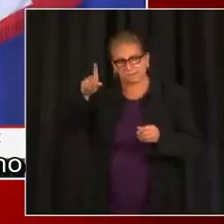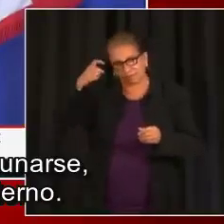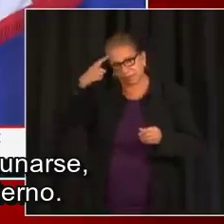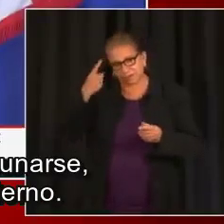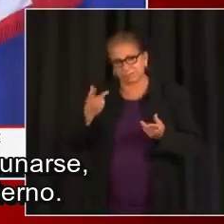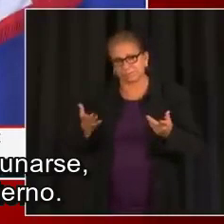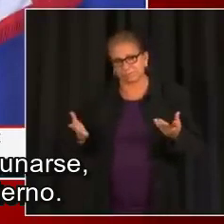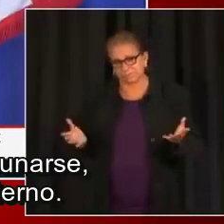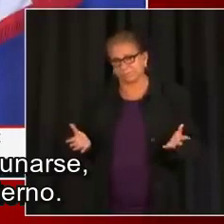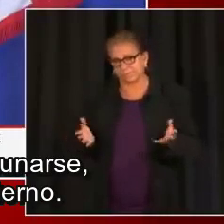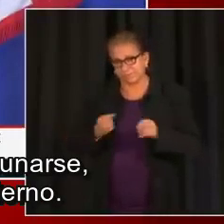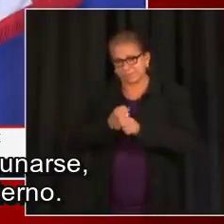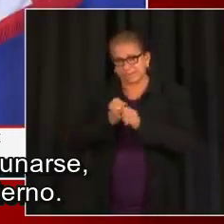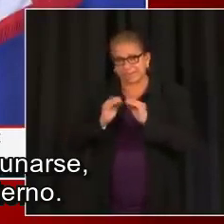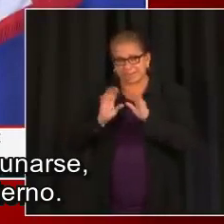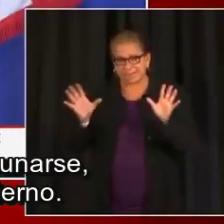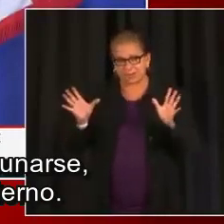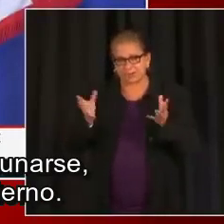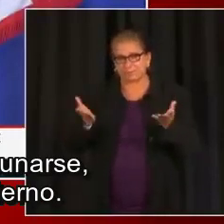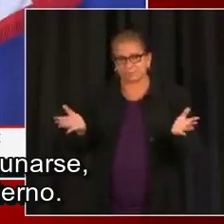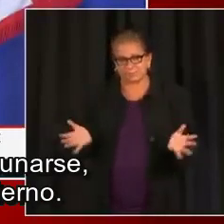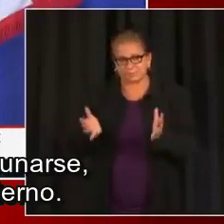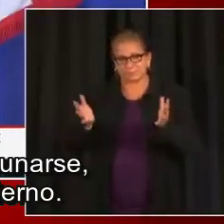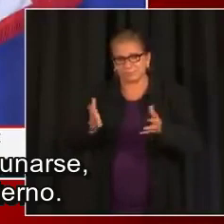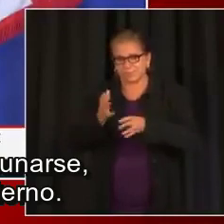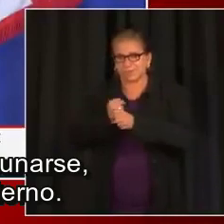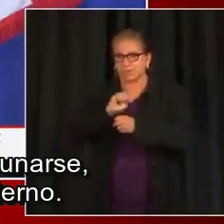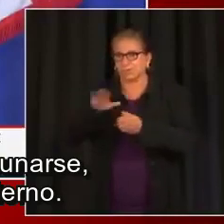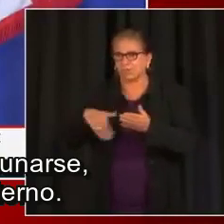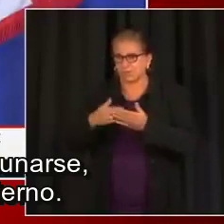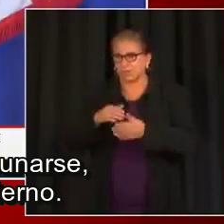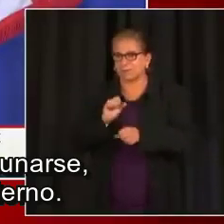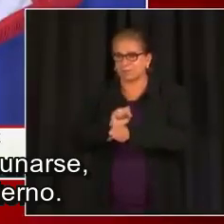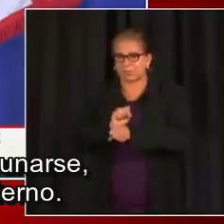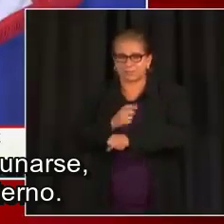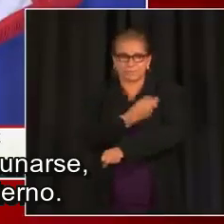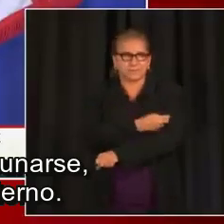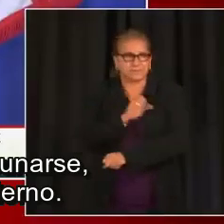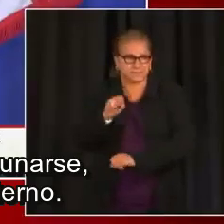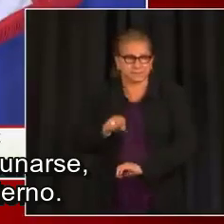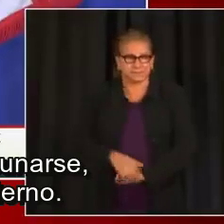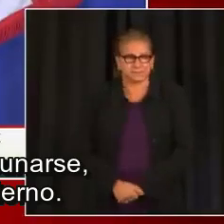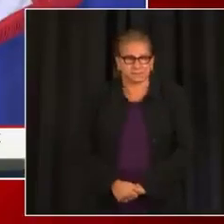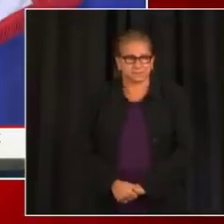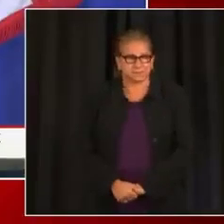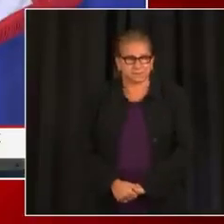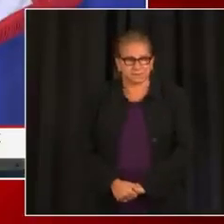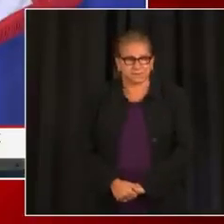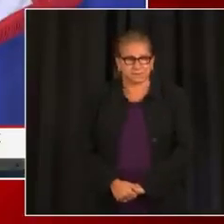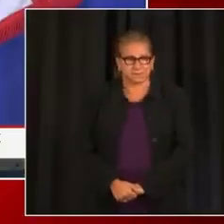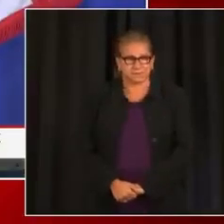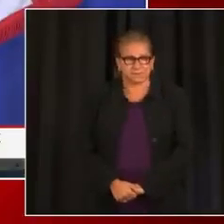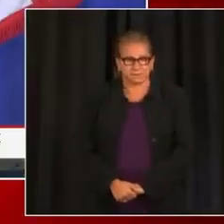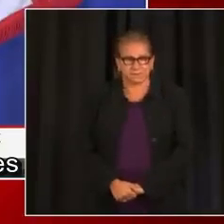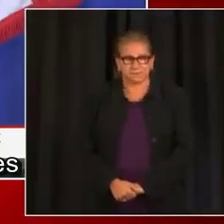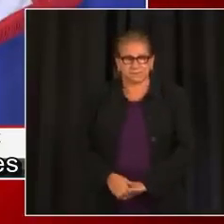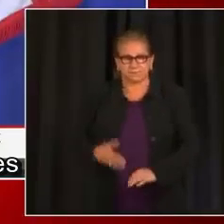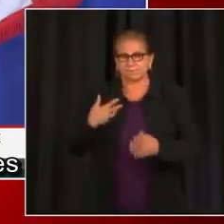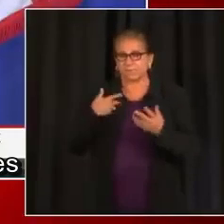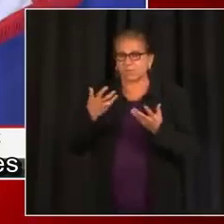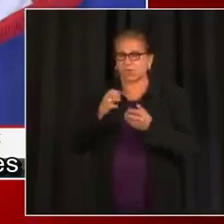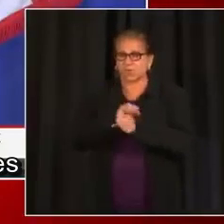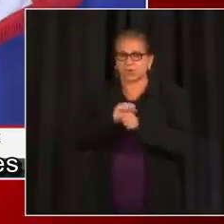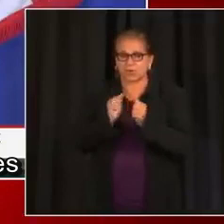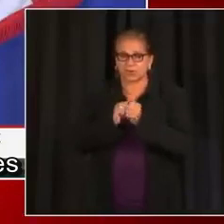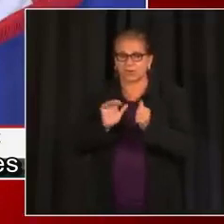segura. Me parece que todos deberían vacunarse. Quiero ser clara, incluyendo los empleados del DC, del gobierno. Quiero